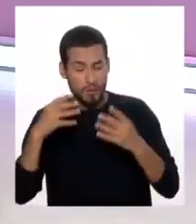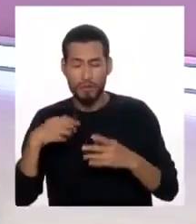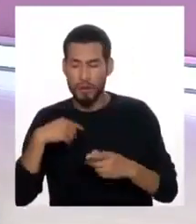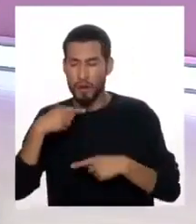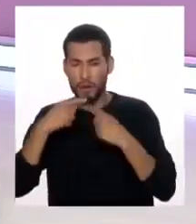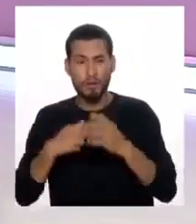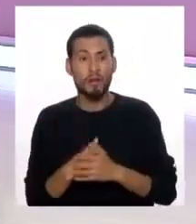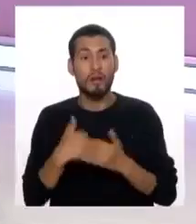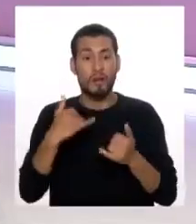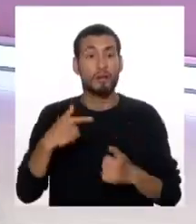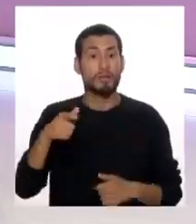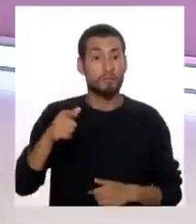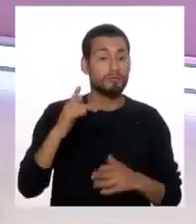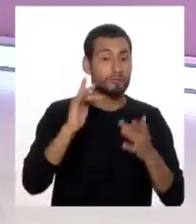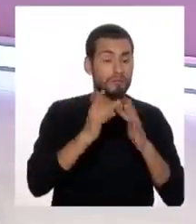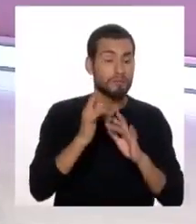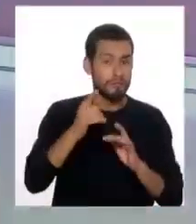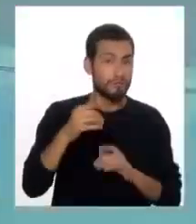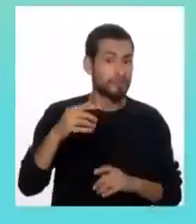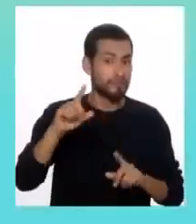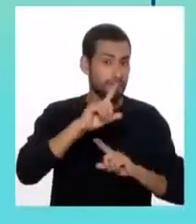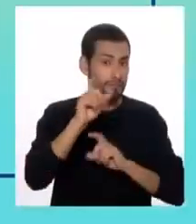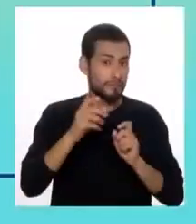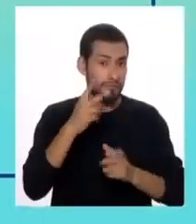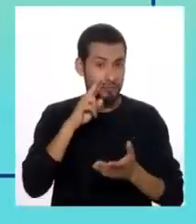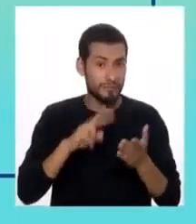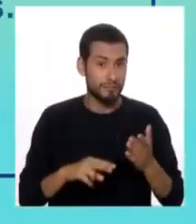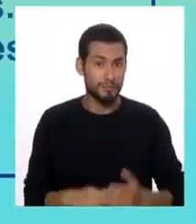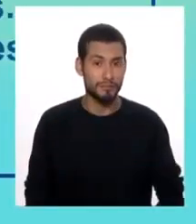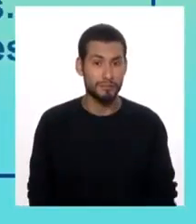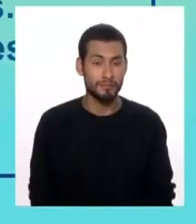doctor, y ahora tenemos una pregunta de redes. Vamos a leerla.